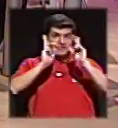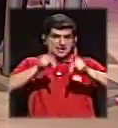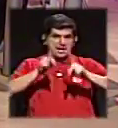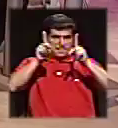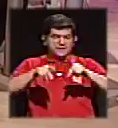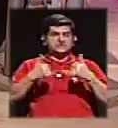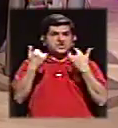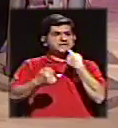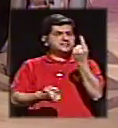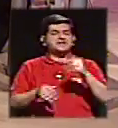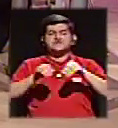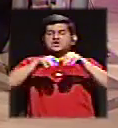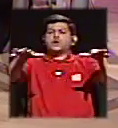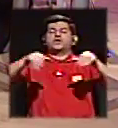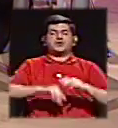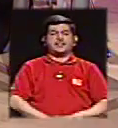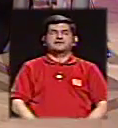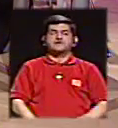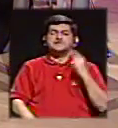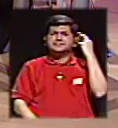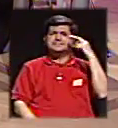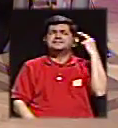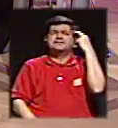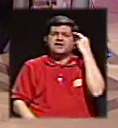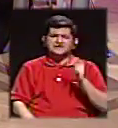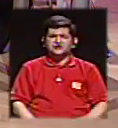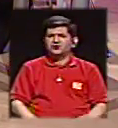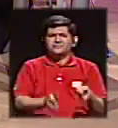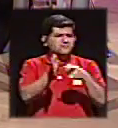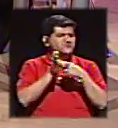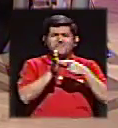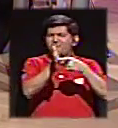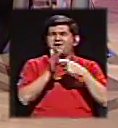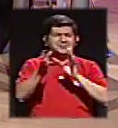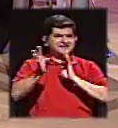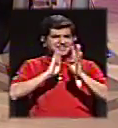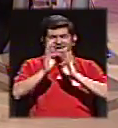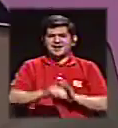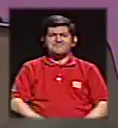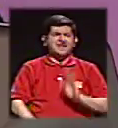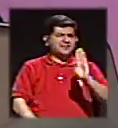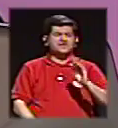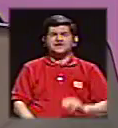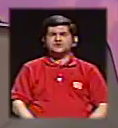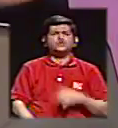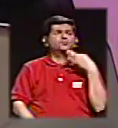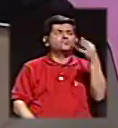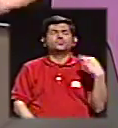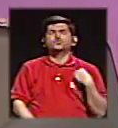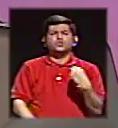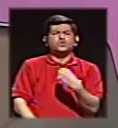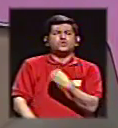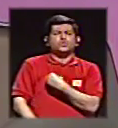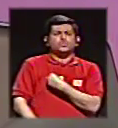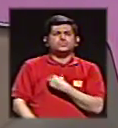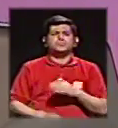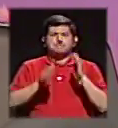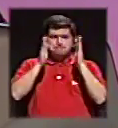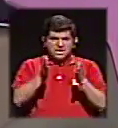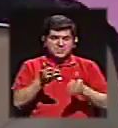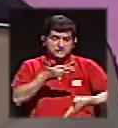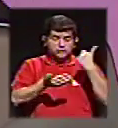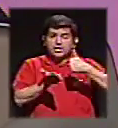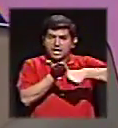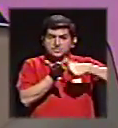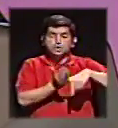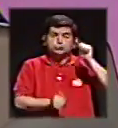gente lo ha estado diciendo en redes, ¿y por qué no les exigimos que nos hablen de su gabinete antes de pedir el voto? Por supuesto